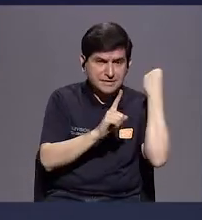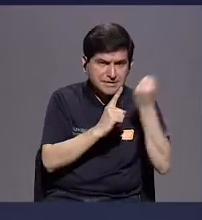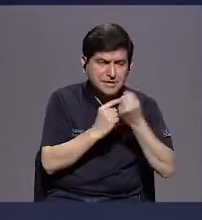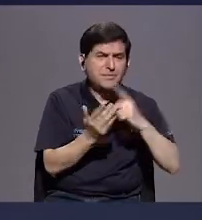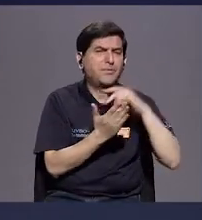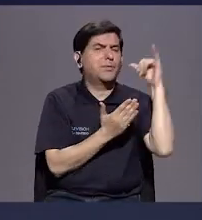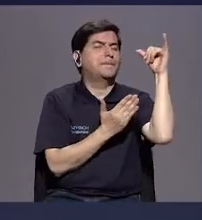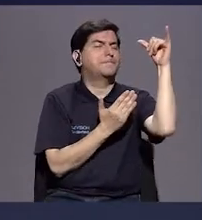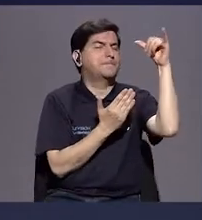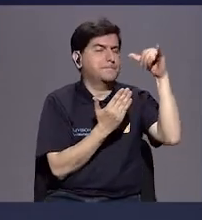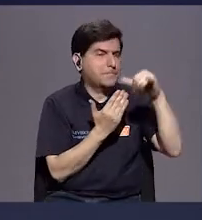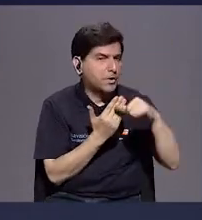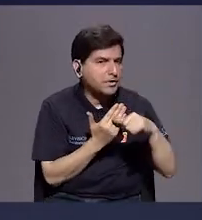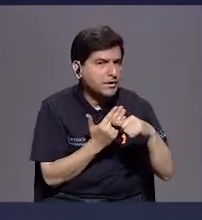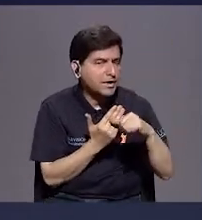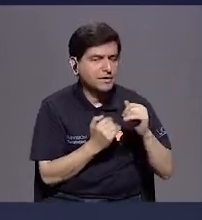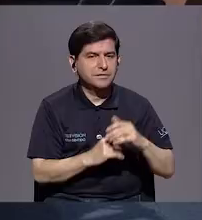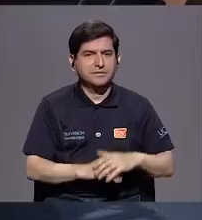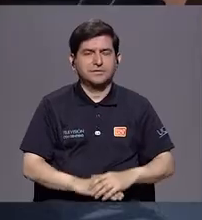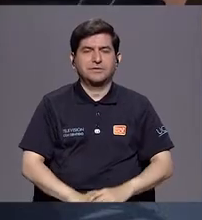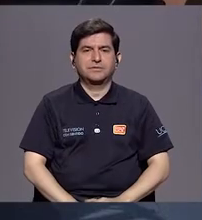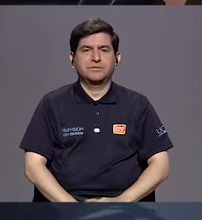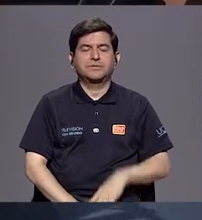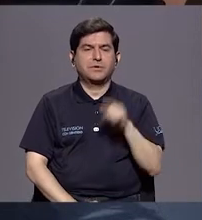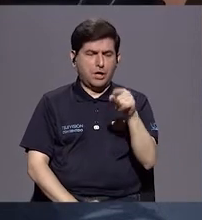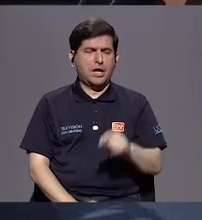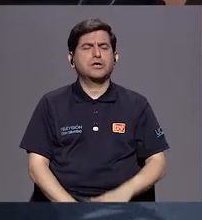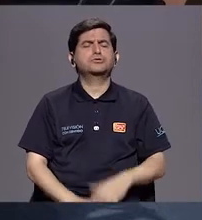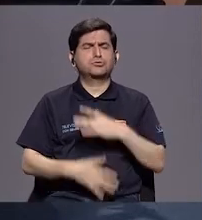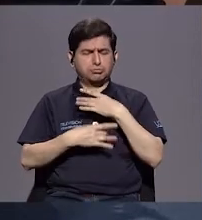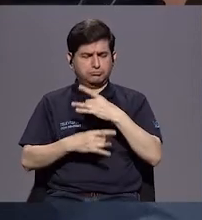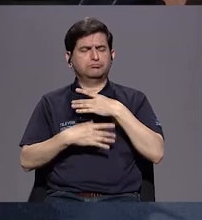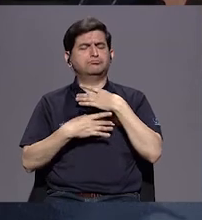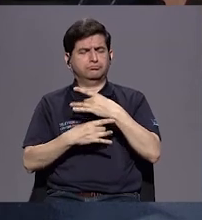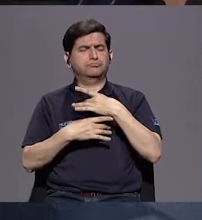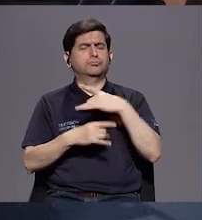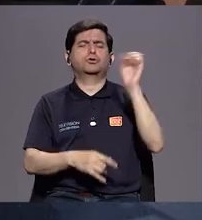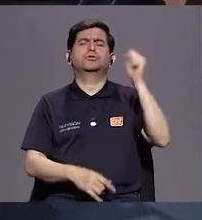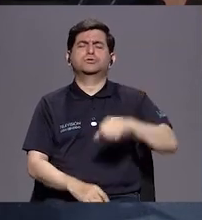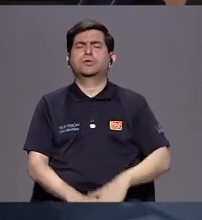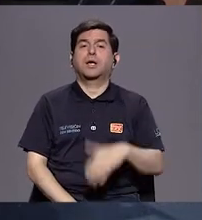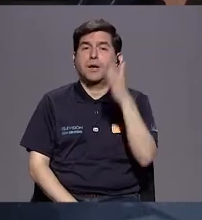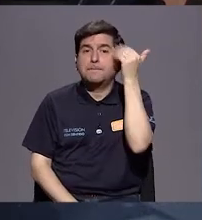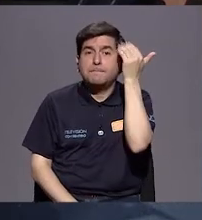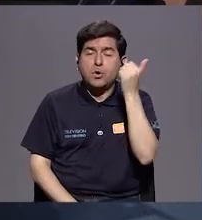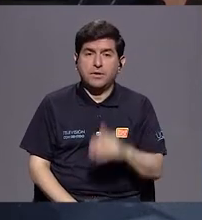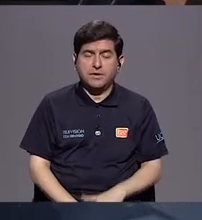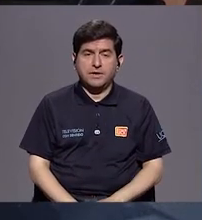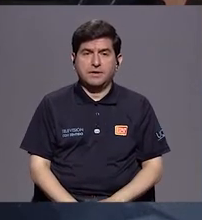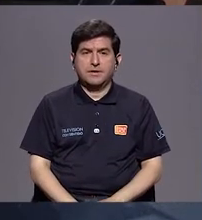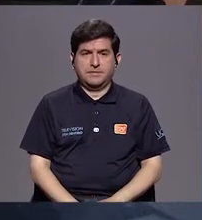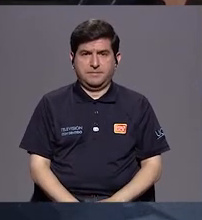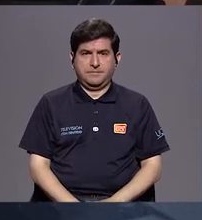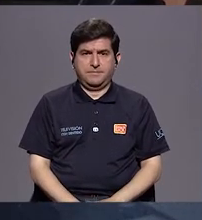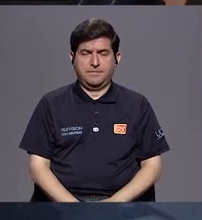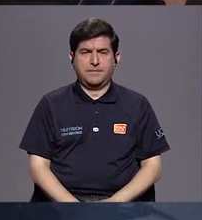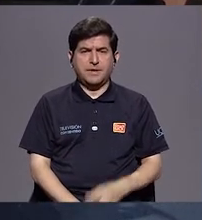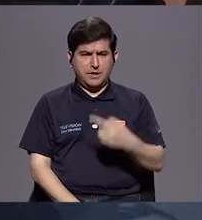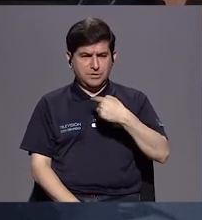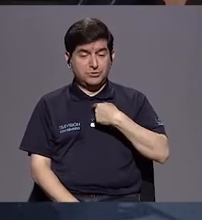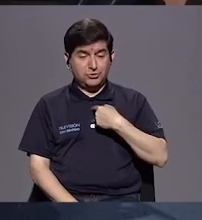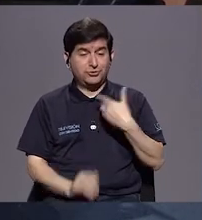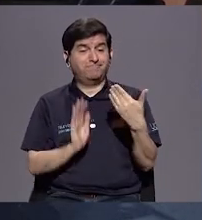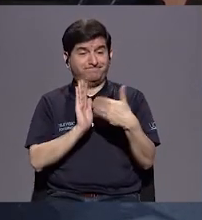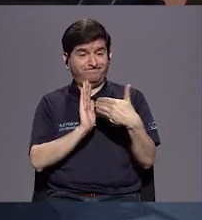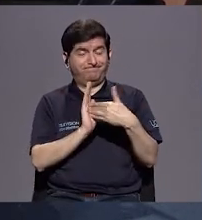Entonces el proyecto es bastante atractivo en ese sentido porque existía y me tocó